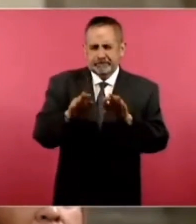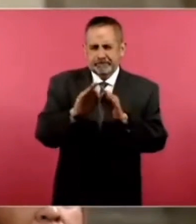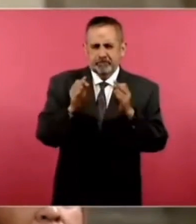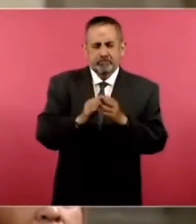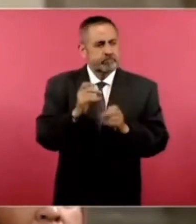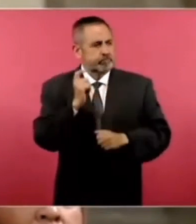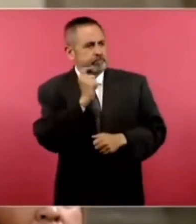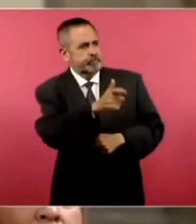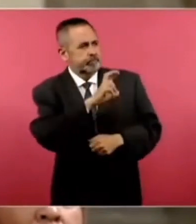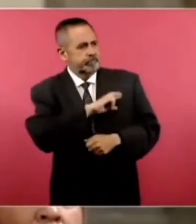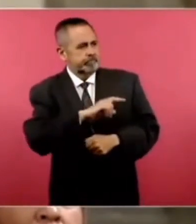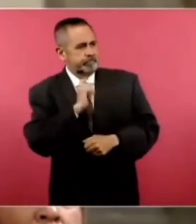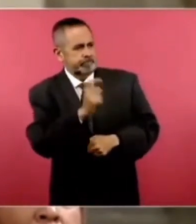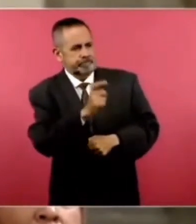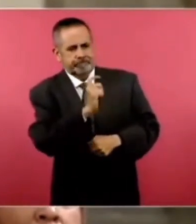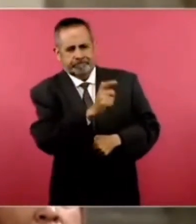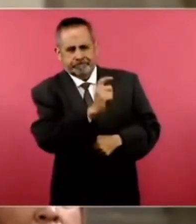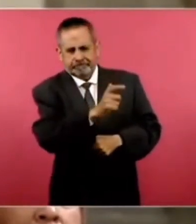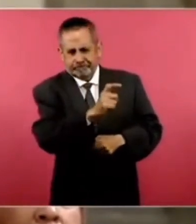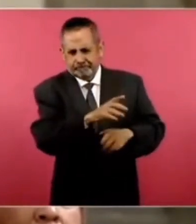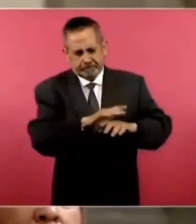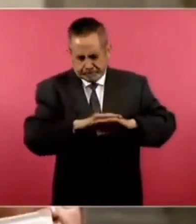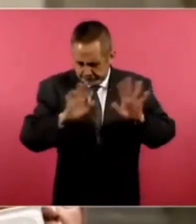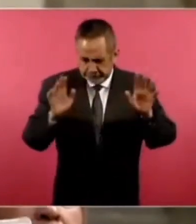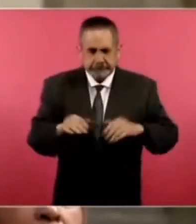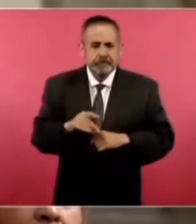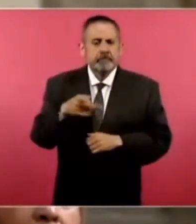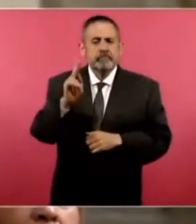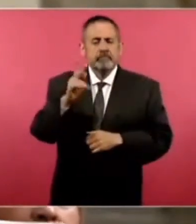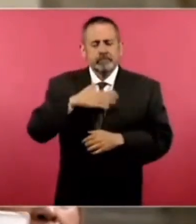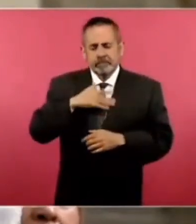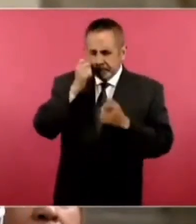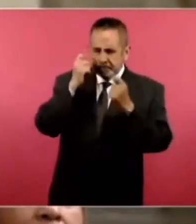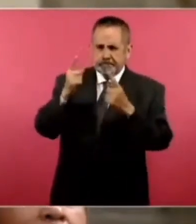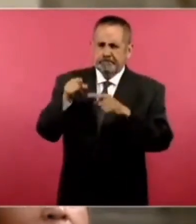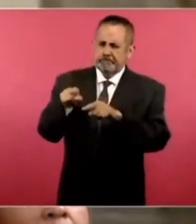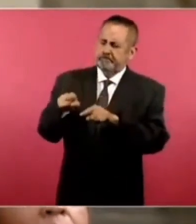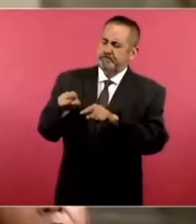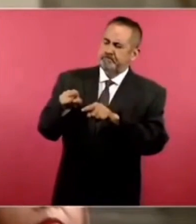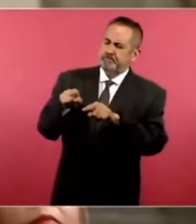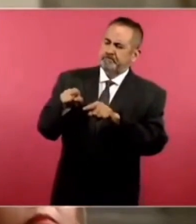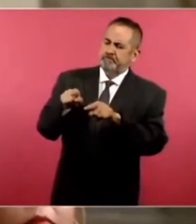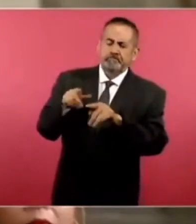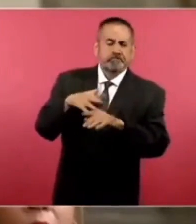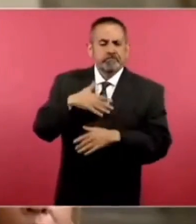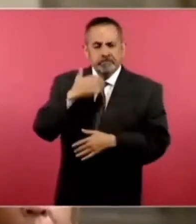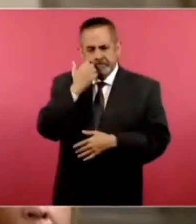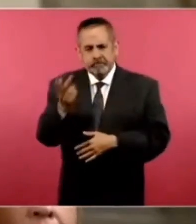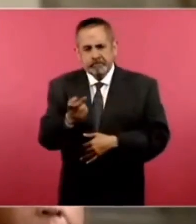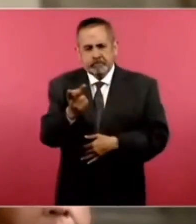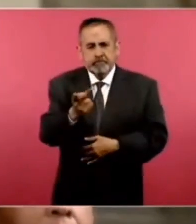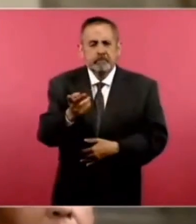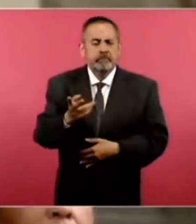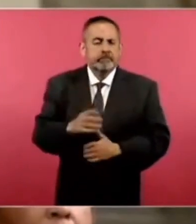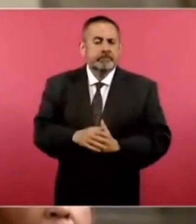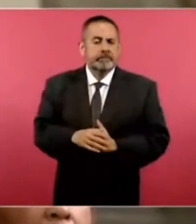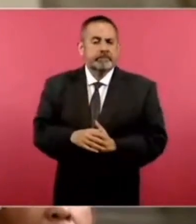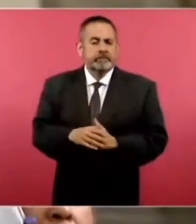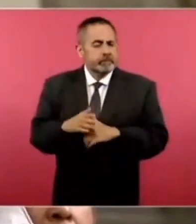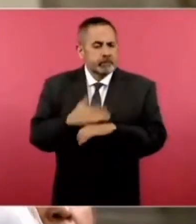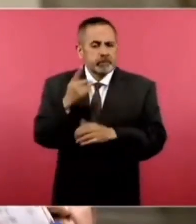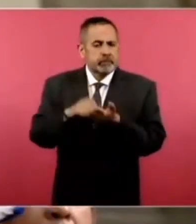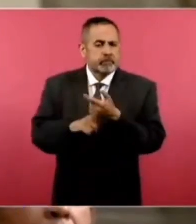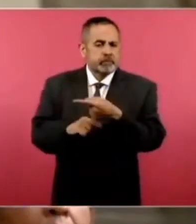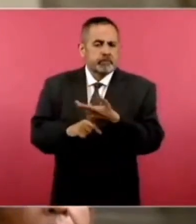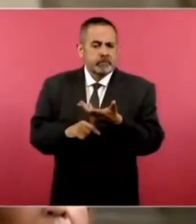arrendamiento financiero. Pero a mí lo que me llama la atención y es lo que le quería, le quiero preguntar es por